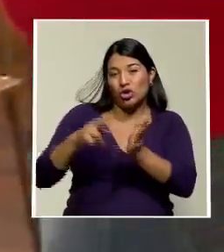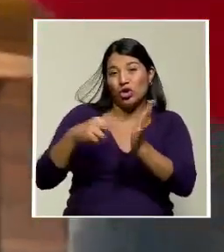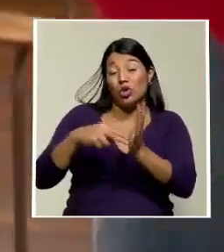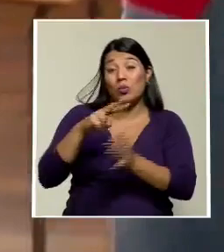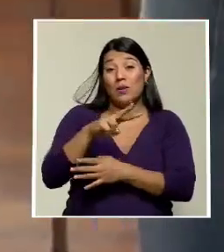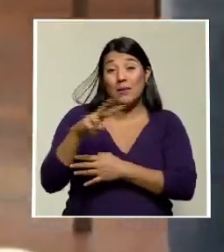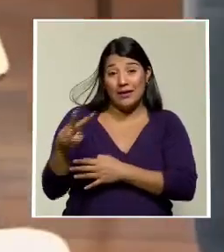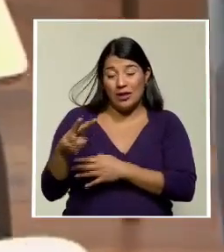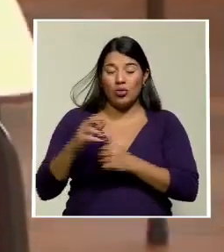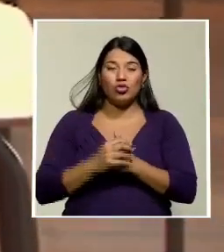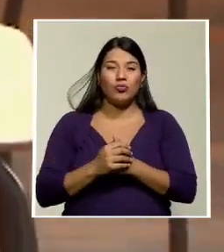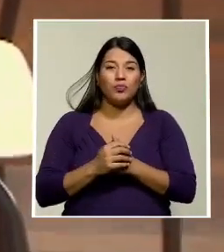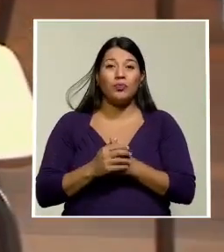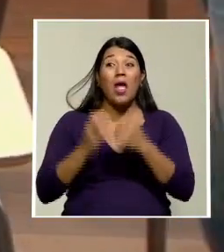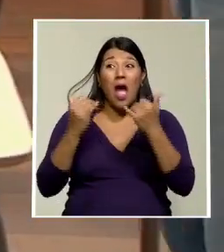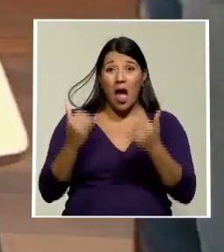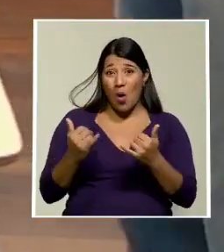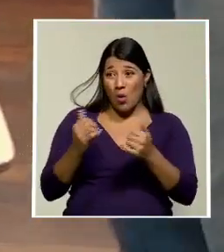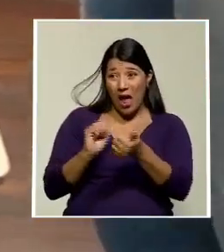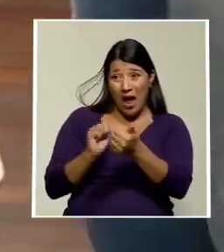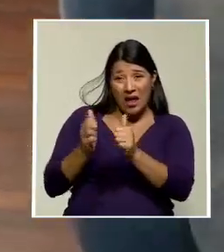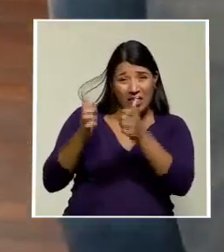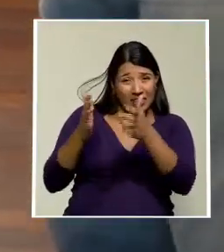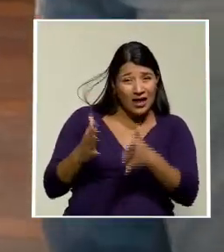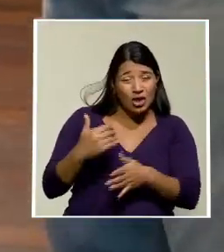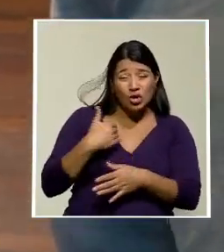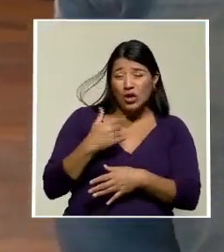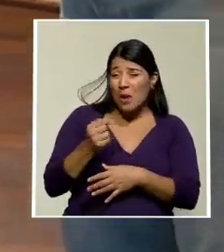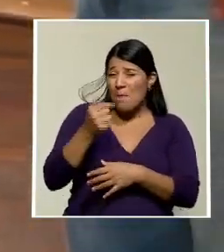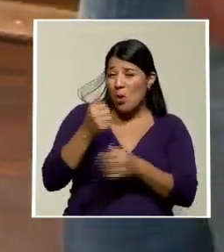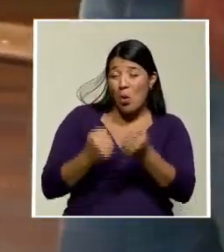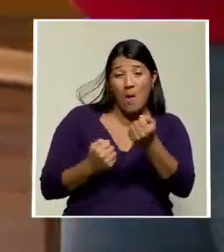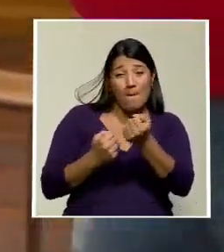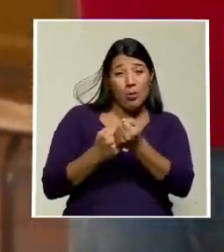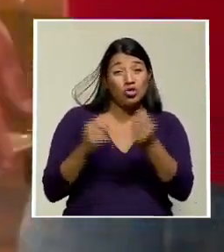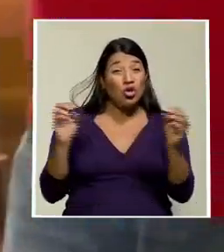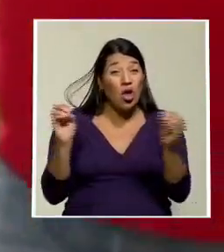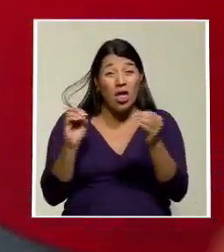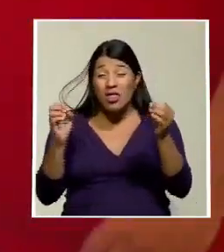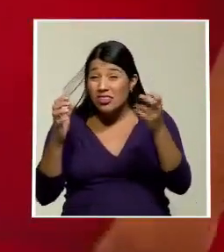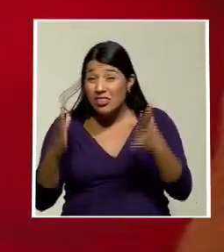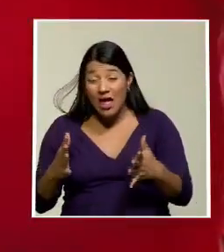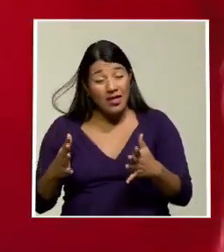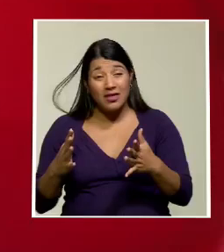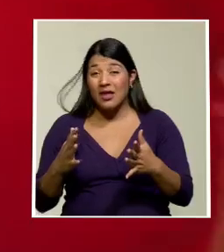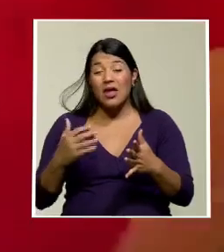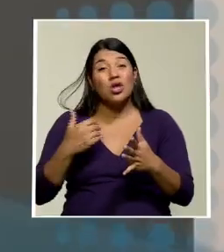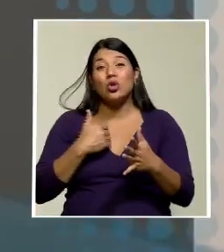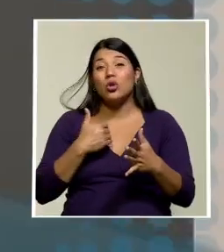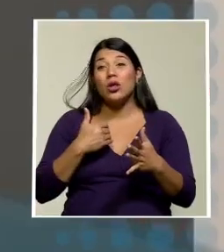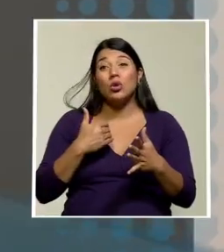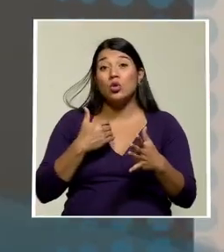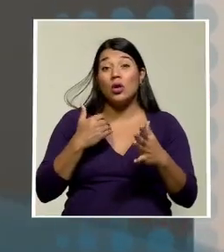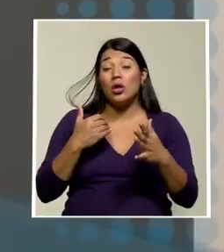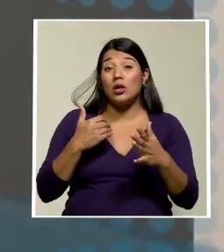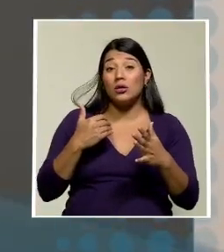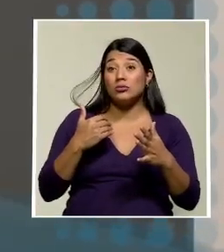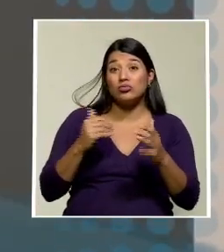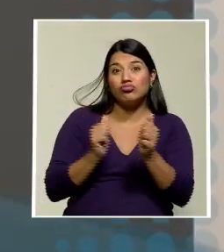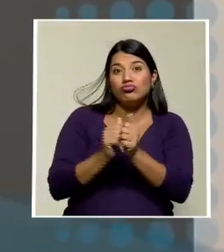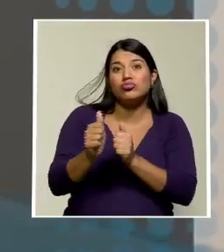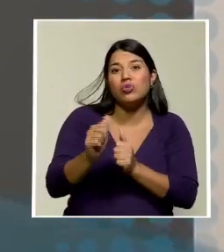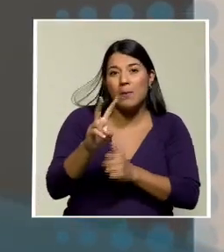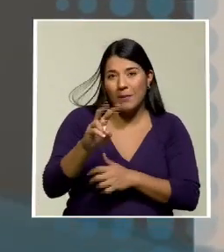candidatos, el apoyo sigue siendo bajo, pues ninguno de los 26 candidatos obtuvo un respaldo mayor del 20%. En el primer lugar se